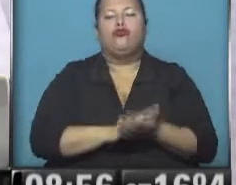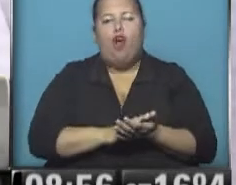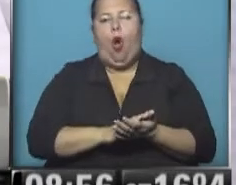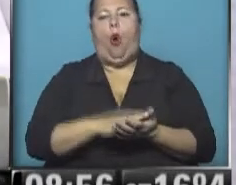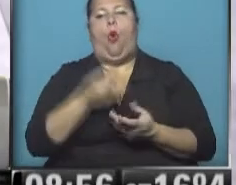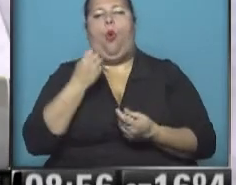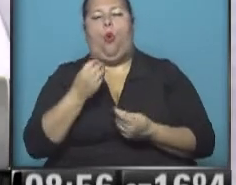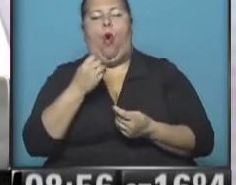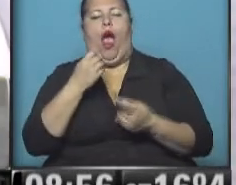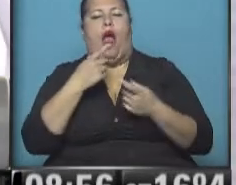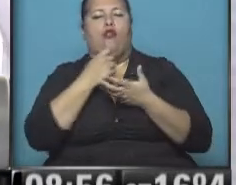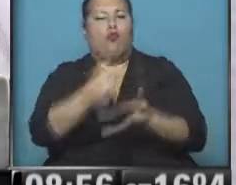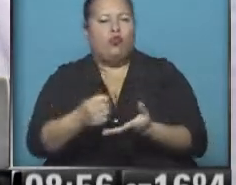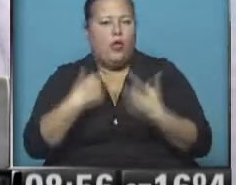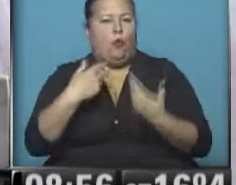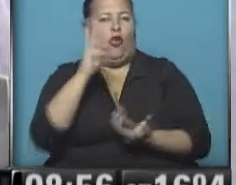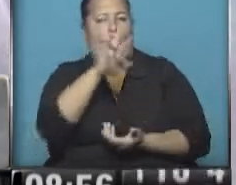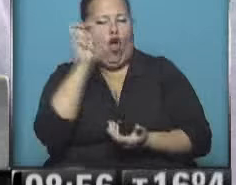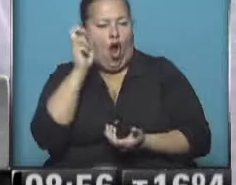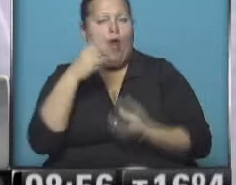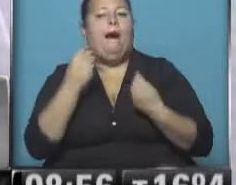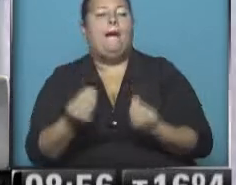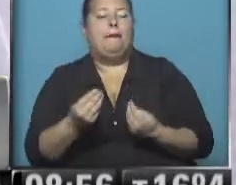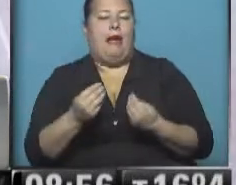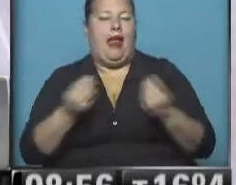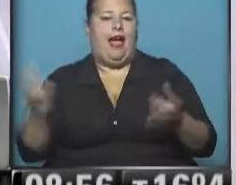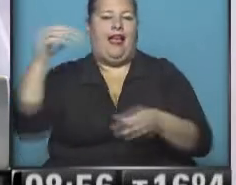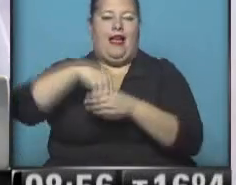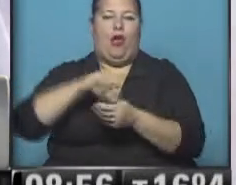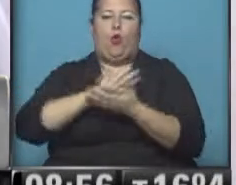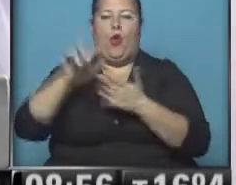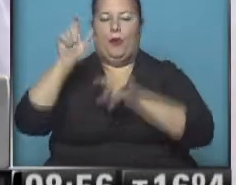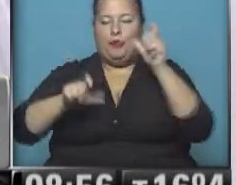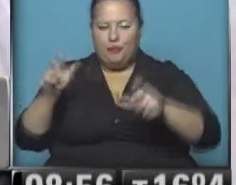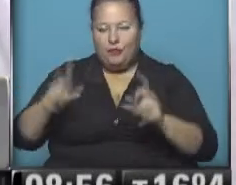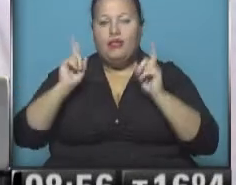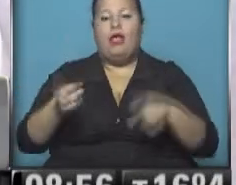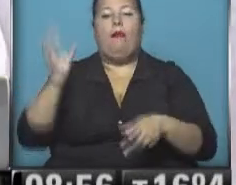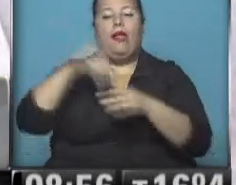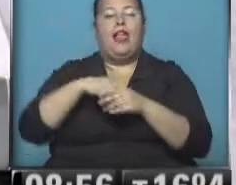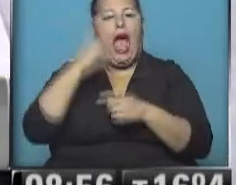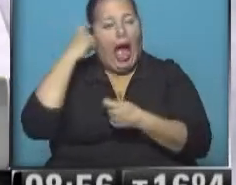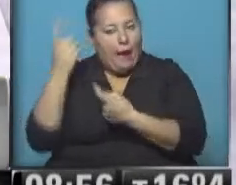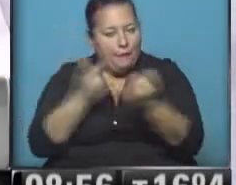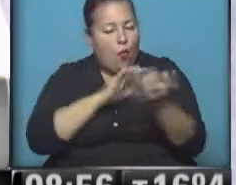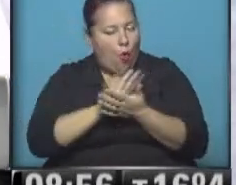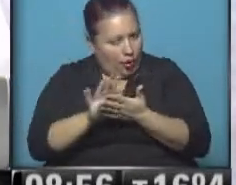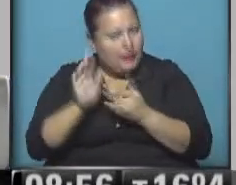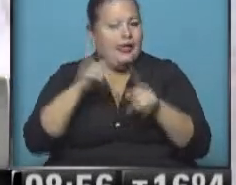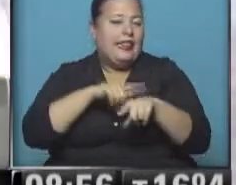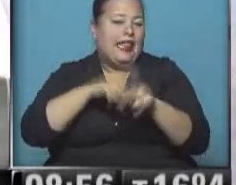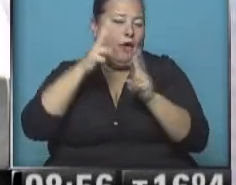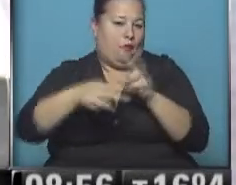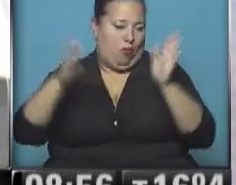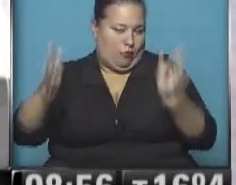cuáles son los distintos subsidios que se pueden obtener para incorporar nueva gente o incluso incorporar aprendices, obviamente por un tiempo